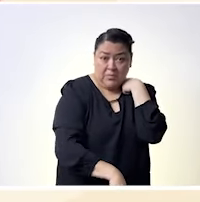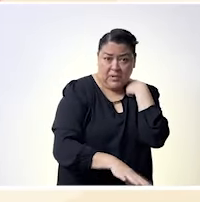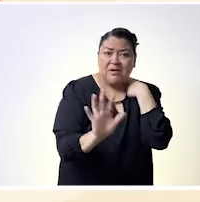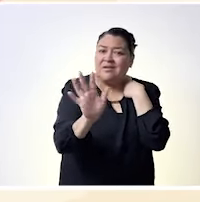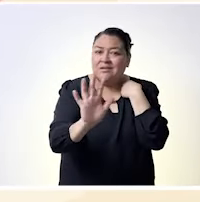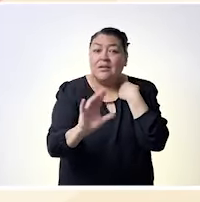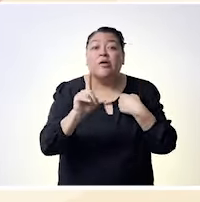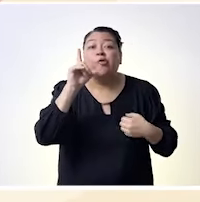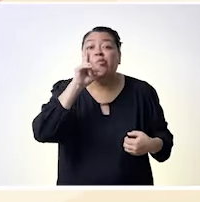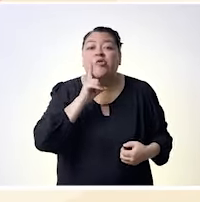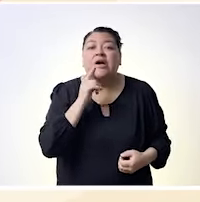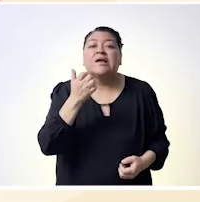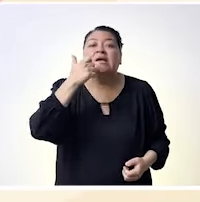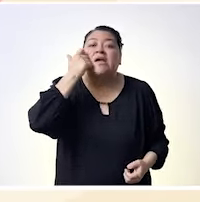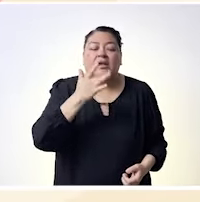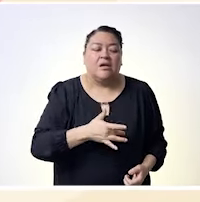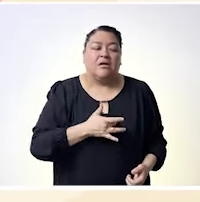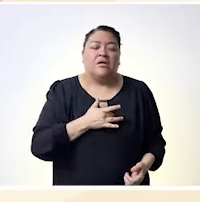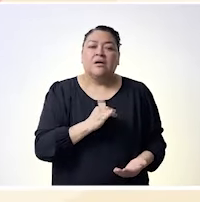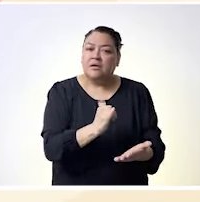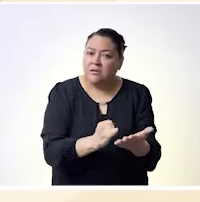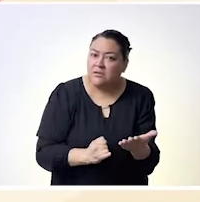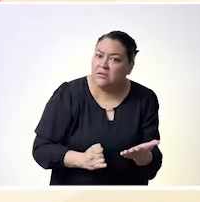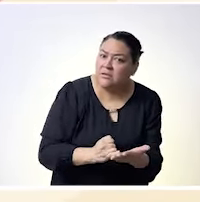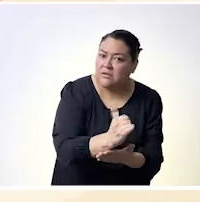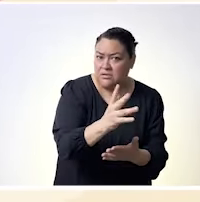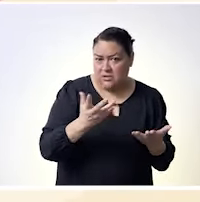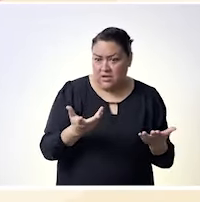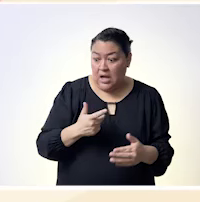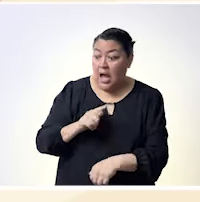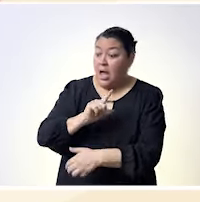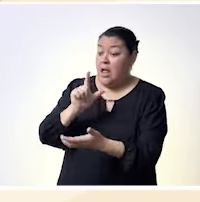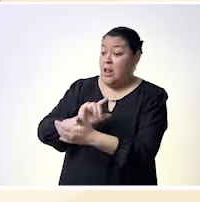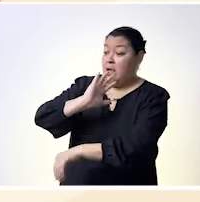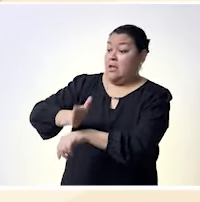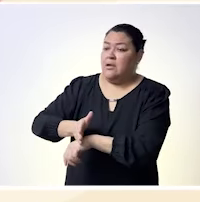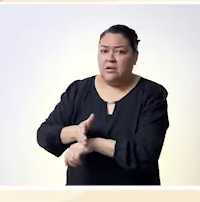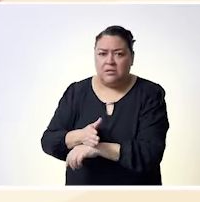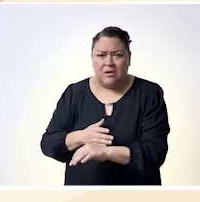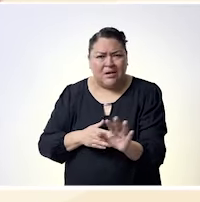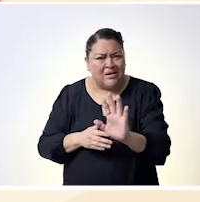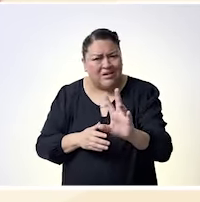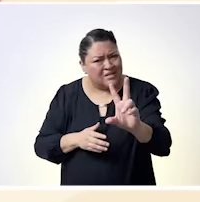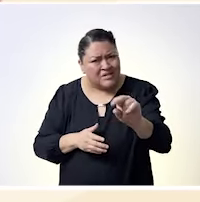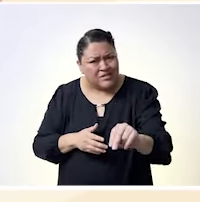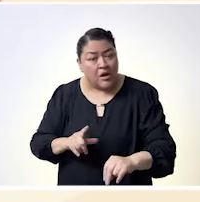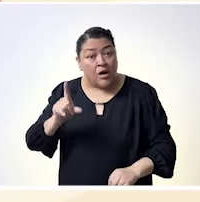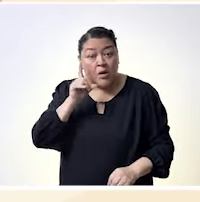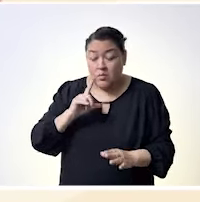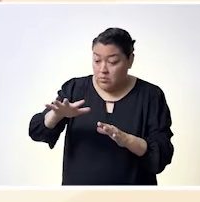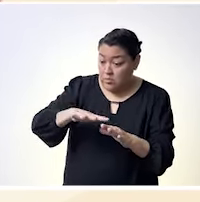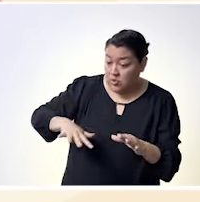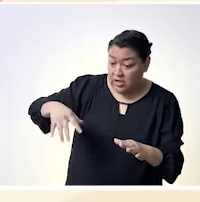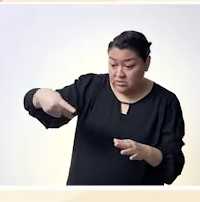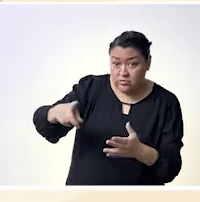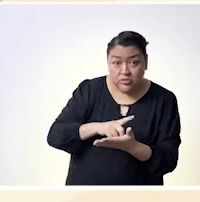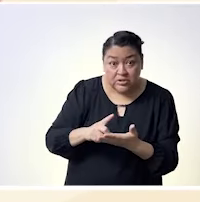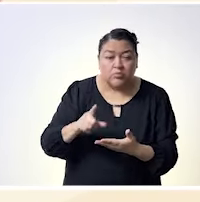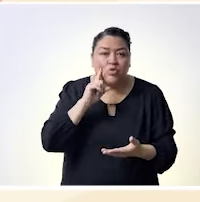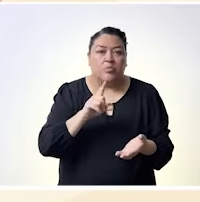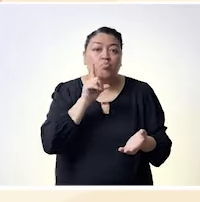hablamos porque no generamos conocimiento porque no hacemos y no tejemos esas redes es